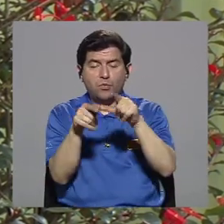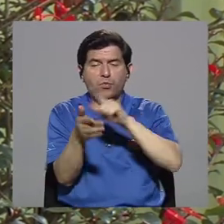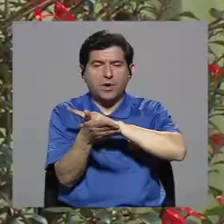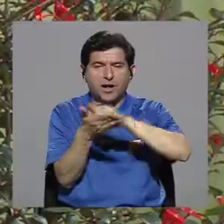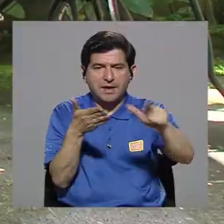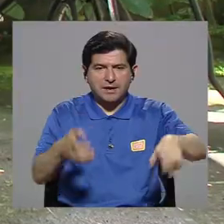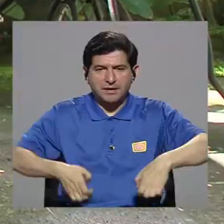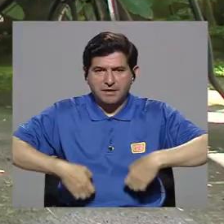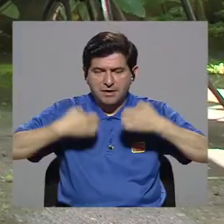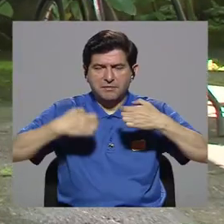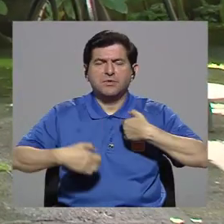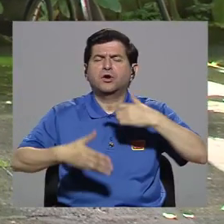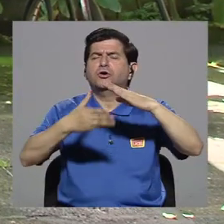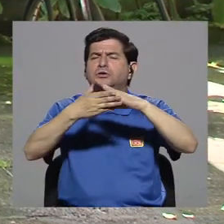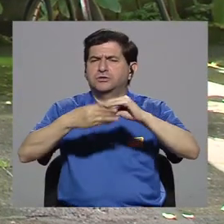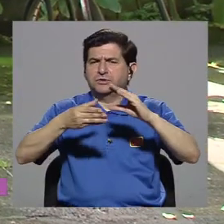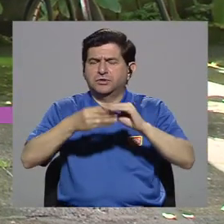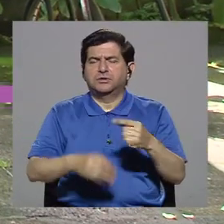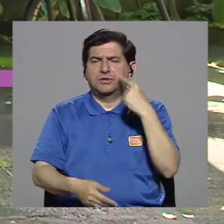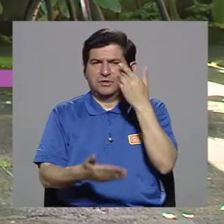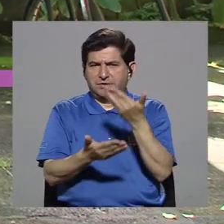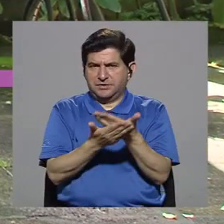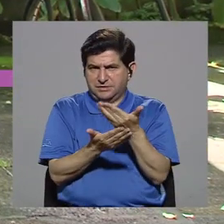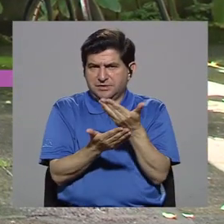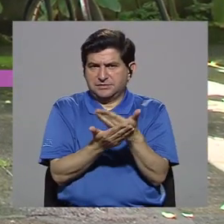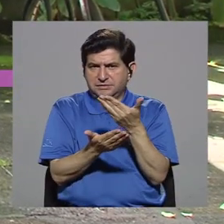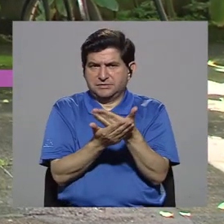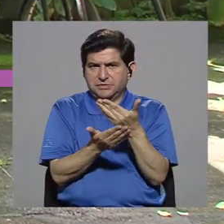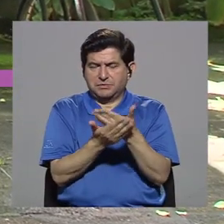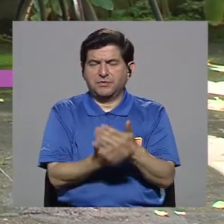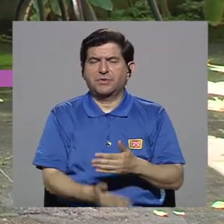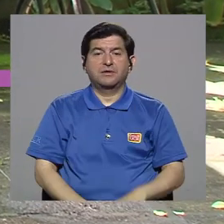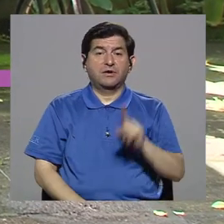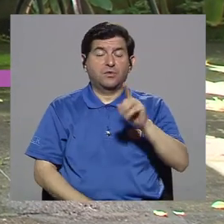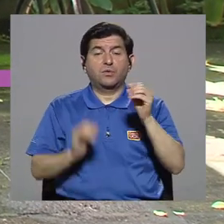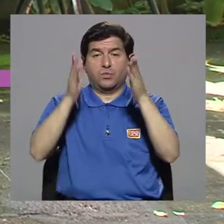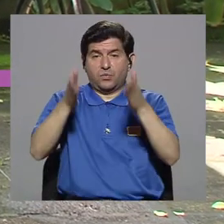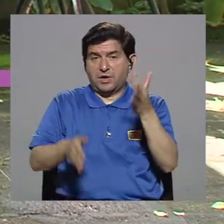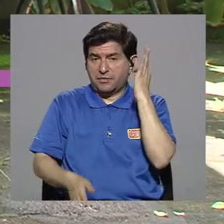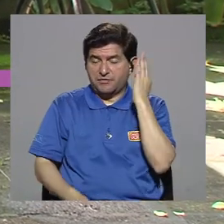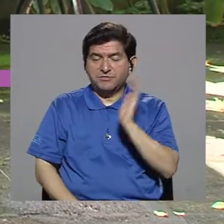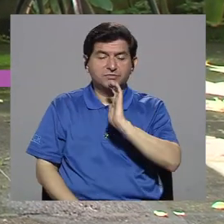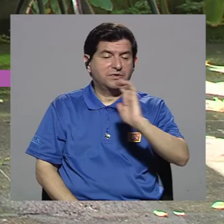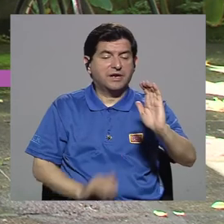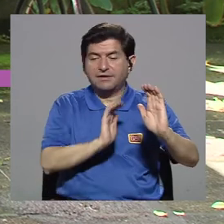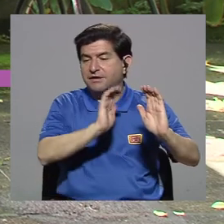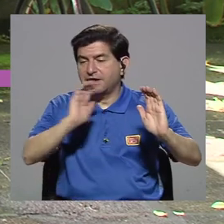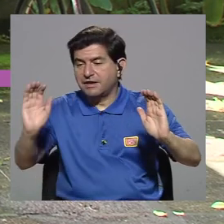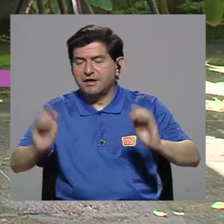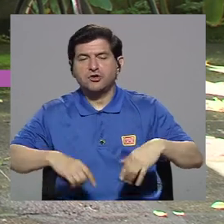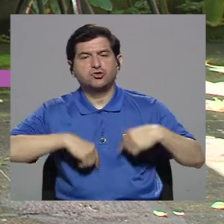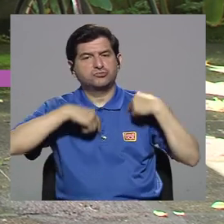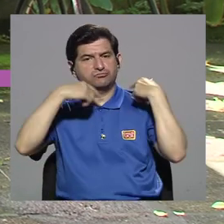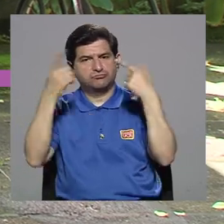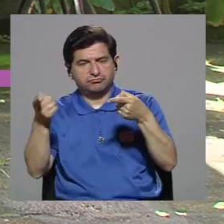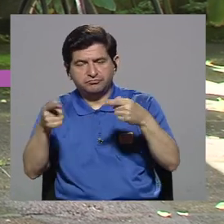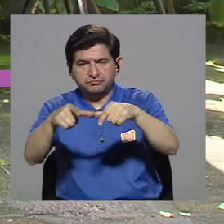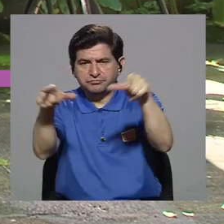limpio. Una maestra y unos chiquitos fueron a un sitio muy limpio, muy lindo.